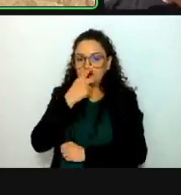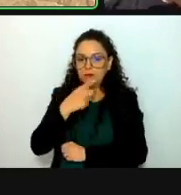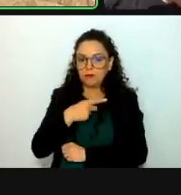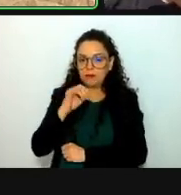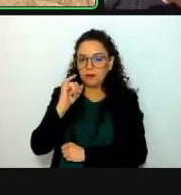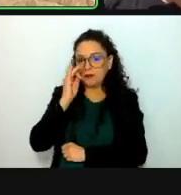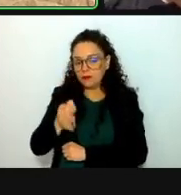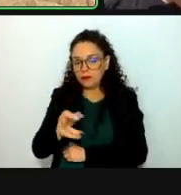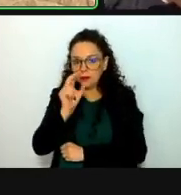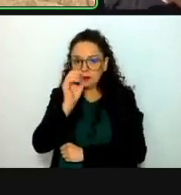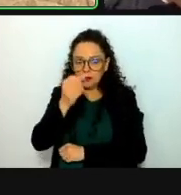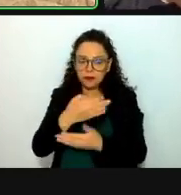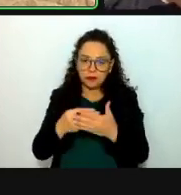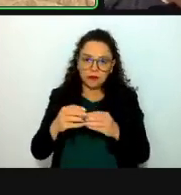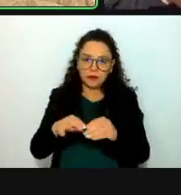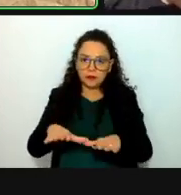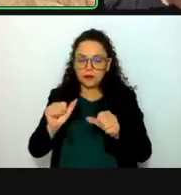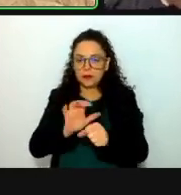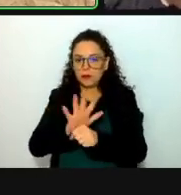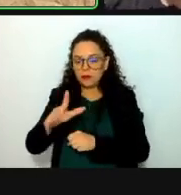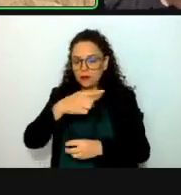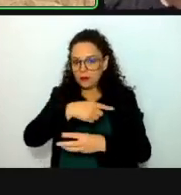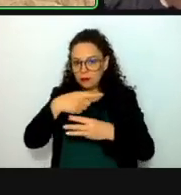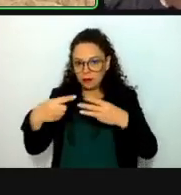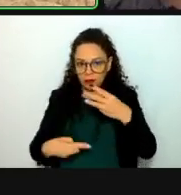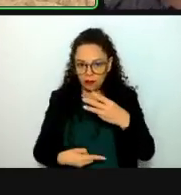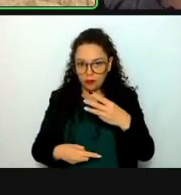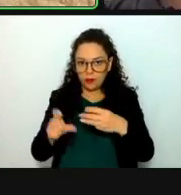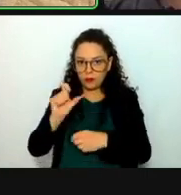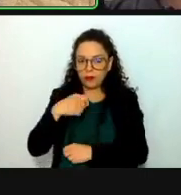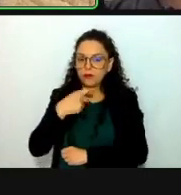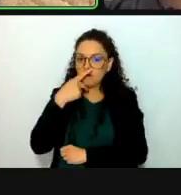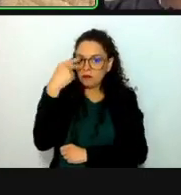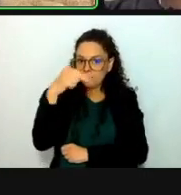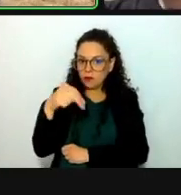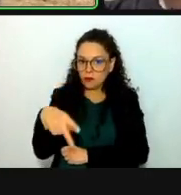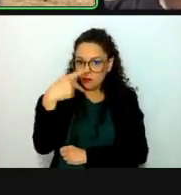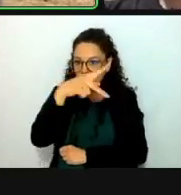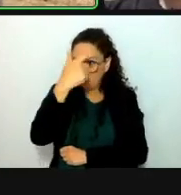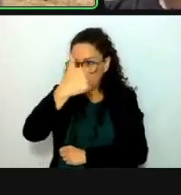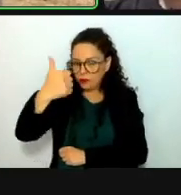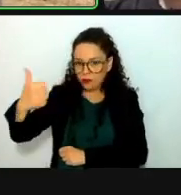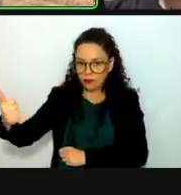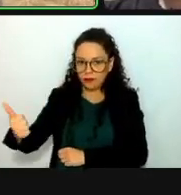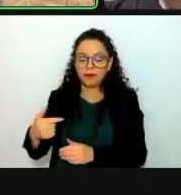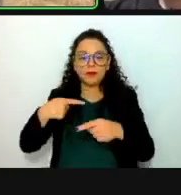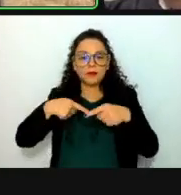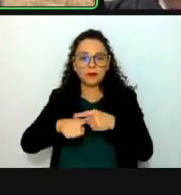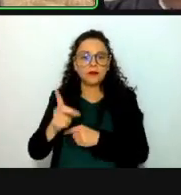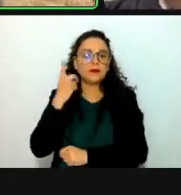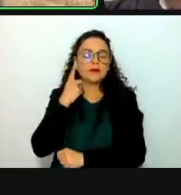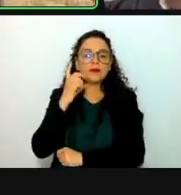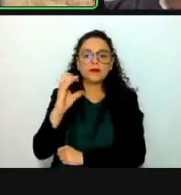favor, en contra o abstención, conforme se les vaya nombrando. Diputado Cristian Moctezuma González.